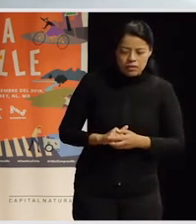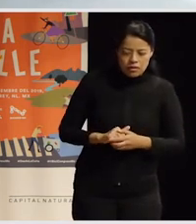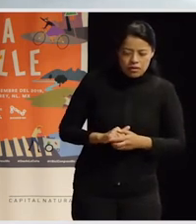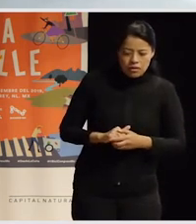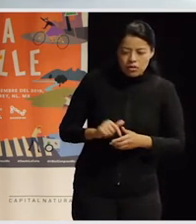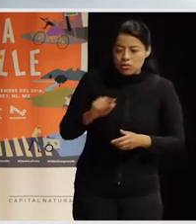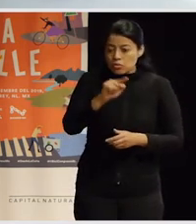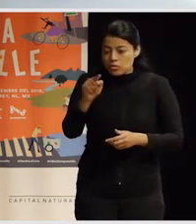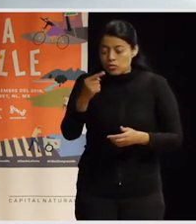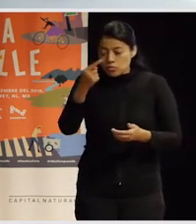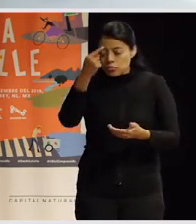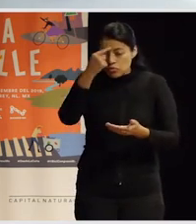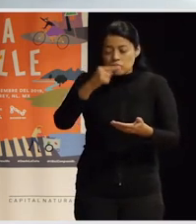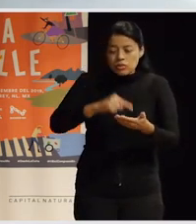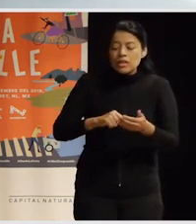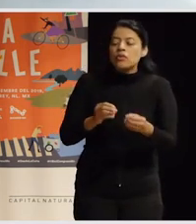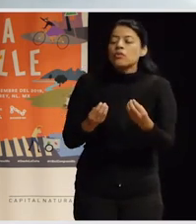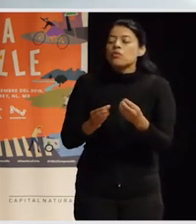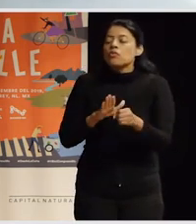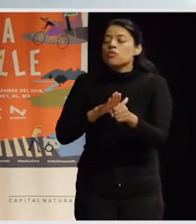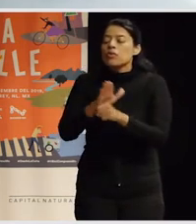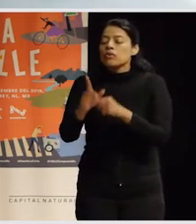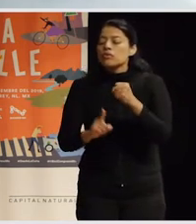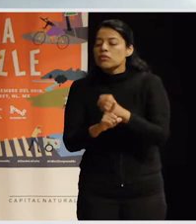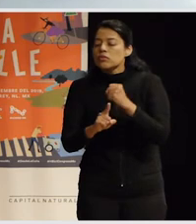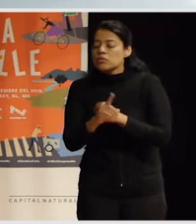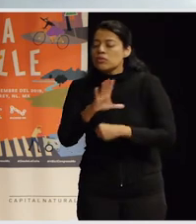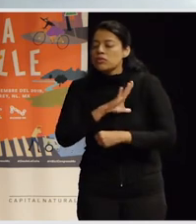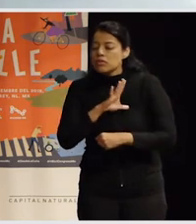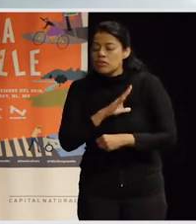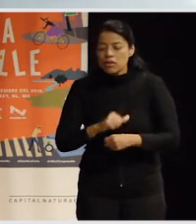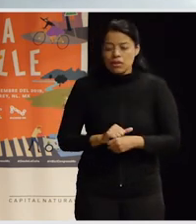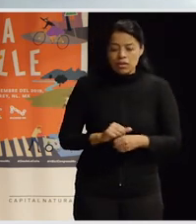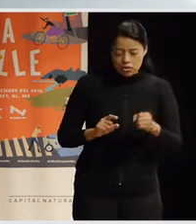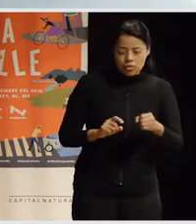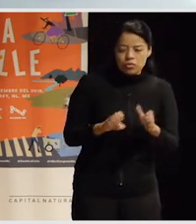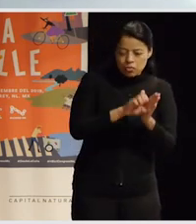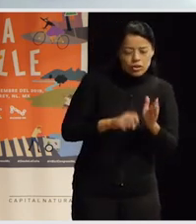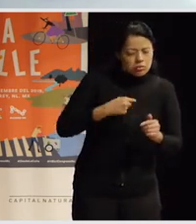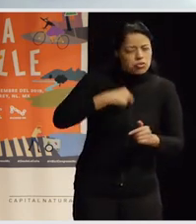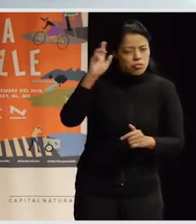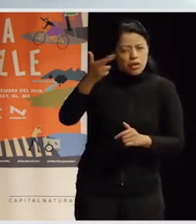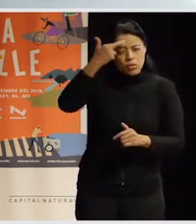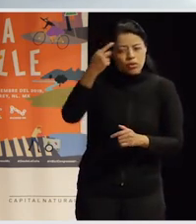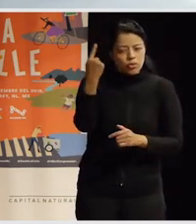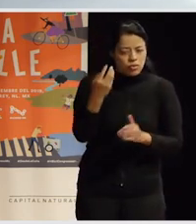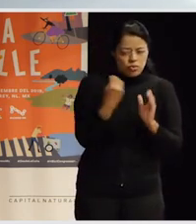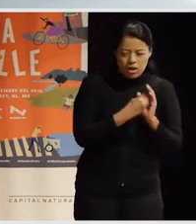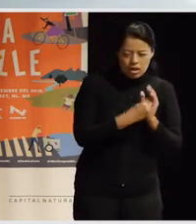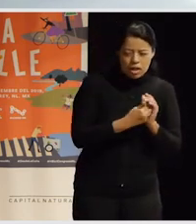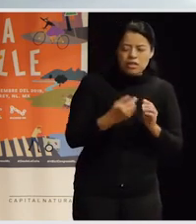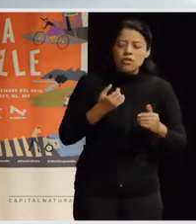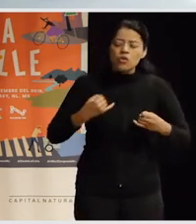creéis que son o cuáles son los problemas que tenéis vosotros ahora en vuestro pueblo, ¿no? Por ejemplo, en una clase, me acuerdo, de chicos y chicas que